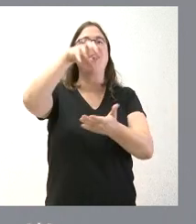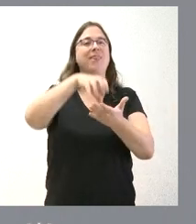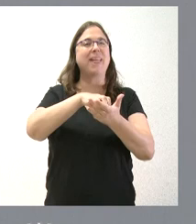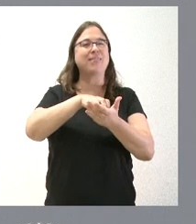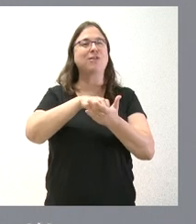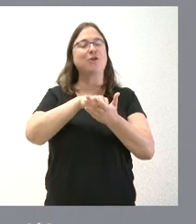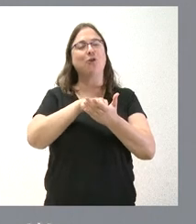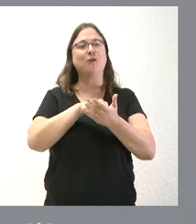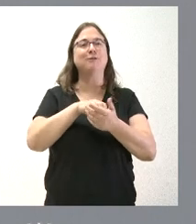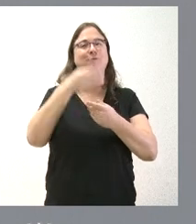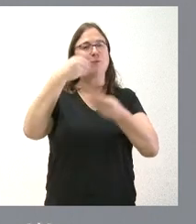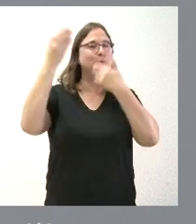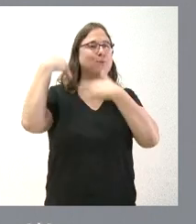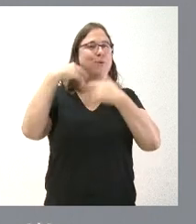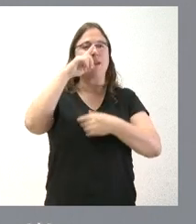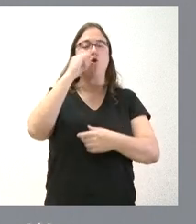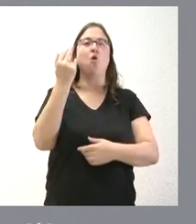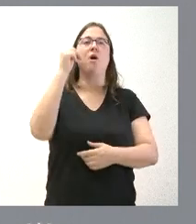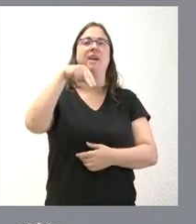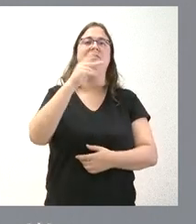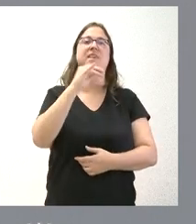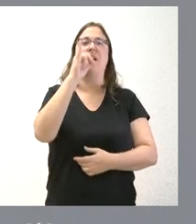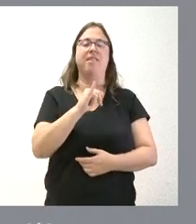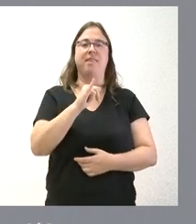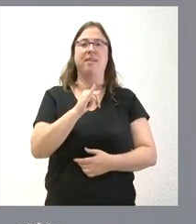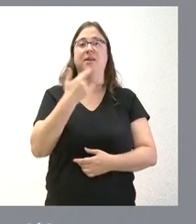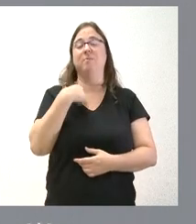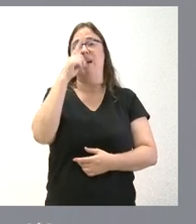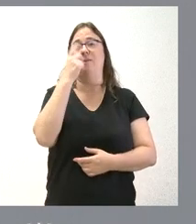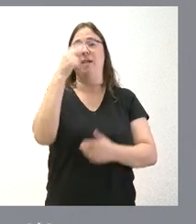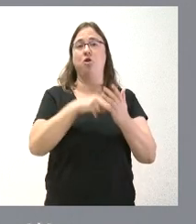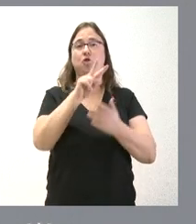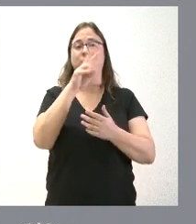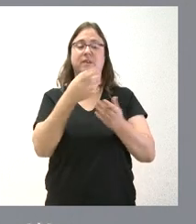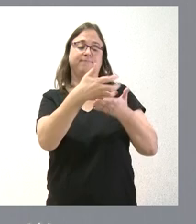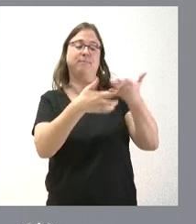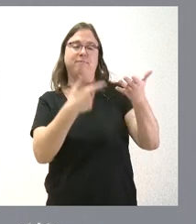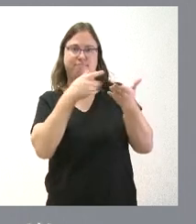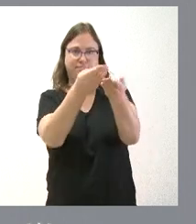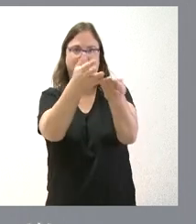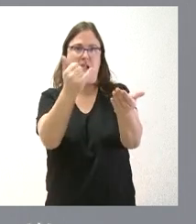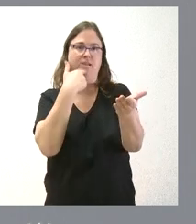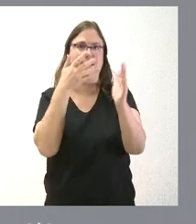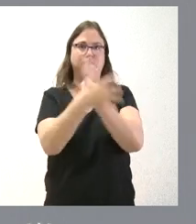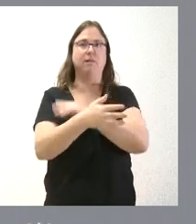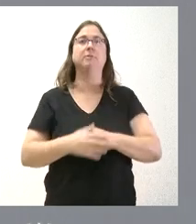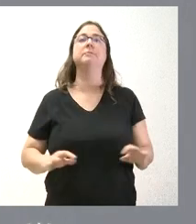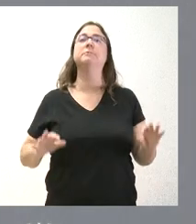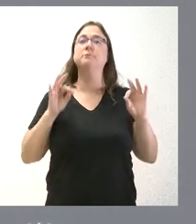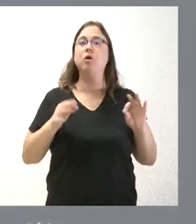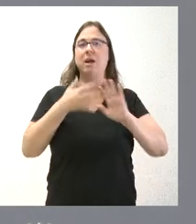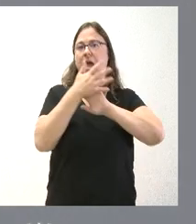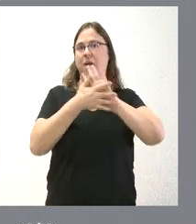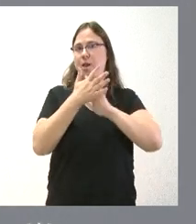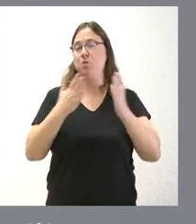para las actividades en este año 2023 en los términos que tienen ustedes en la nota que les ha sido entregada. Esto es todo lo que hemos hablado hoy.